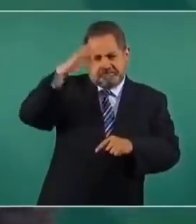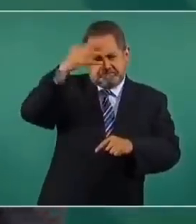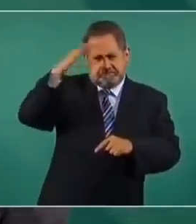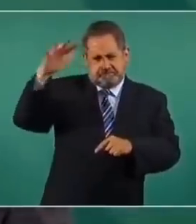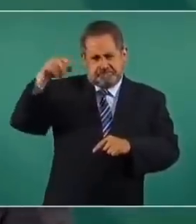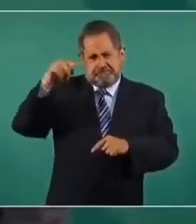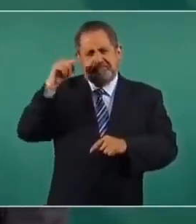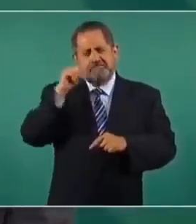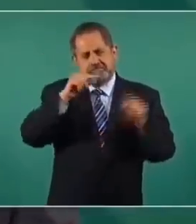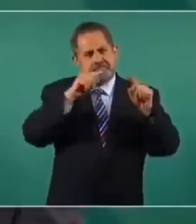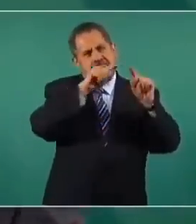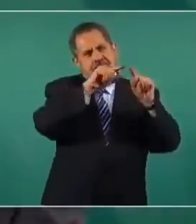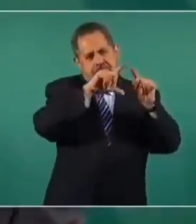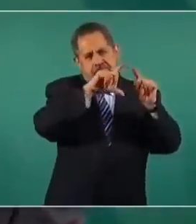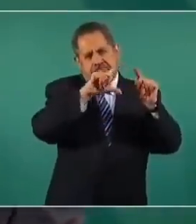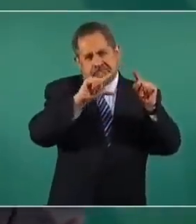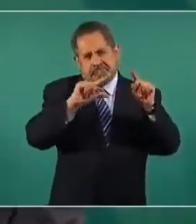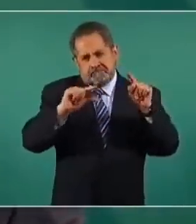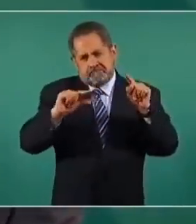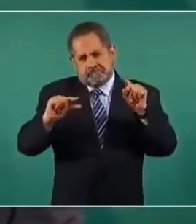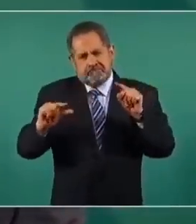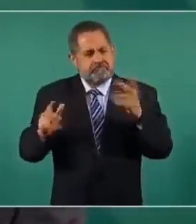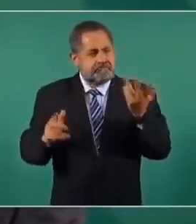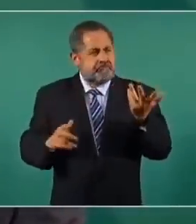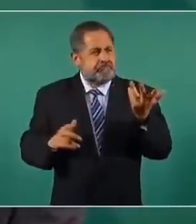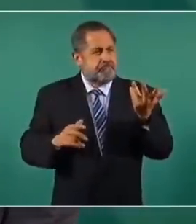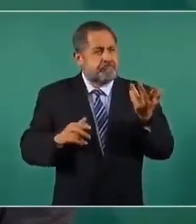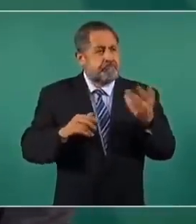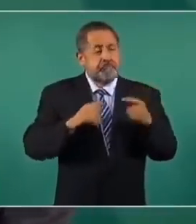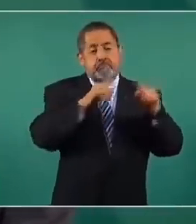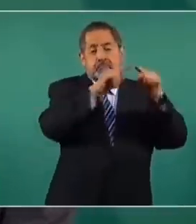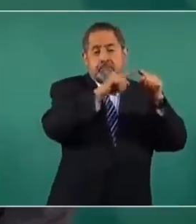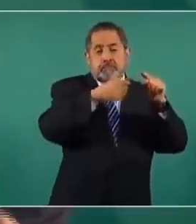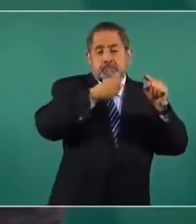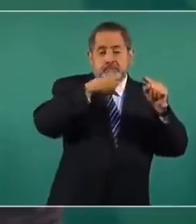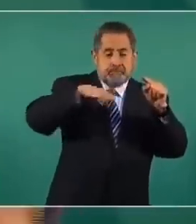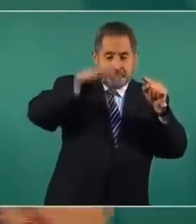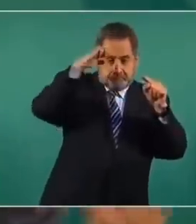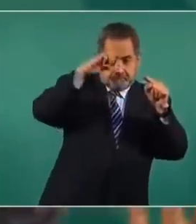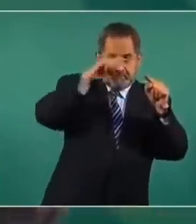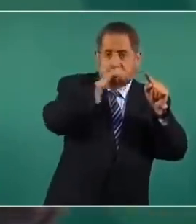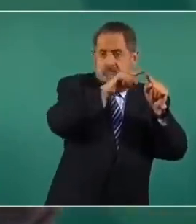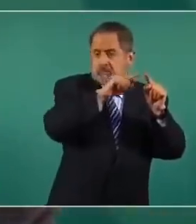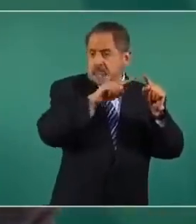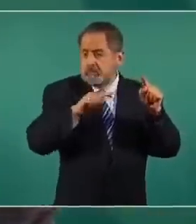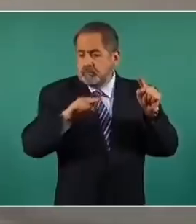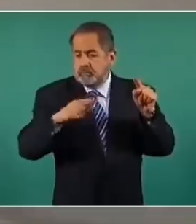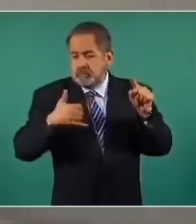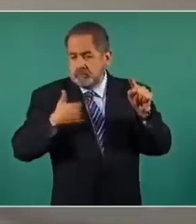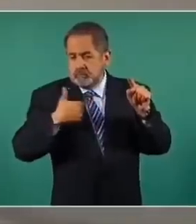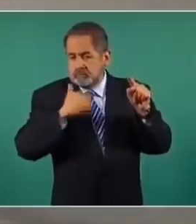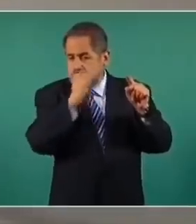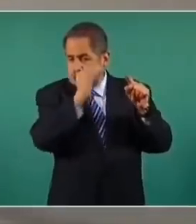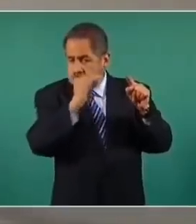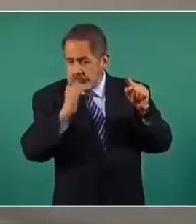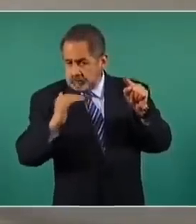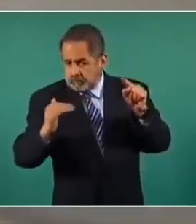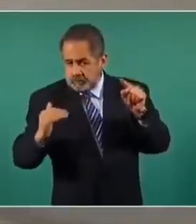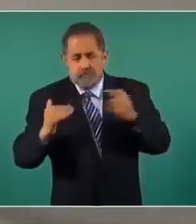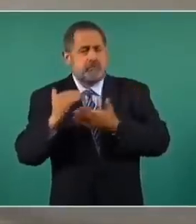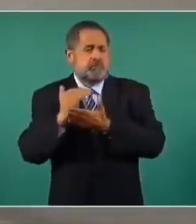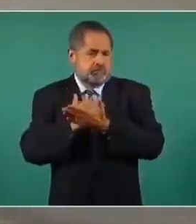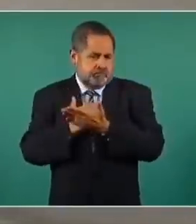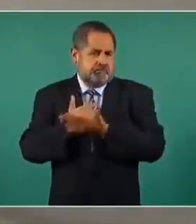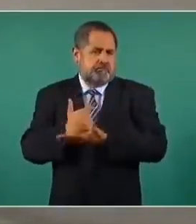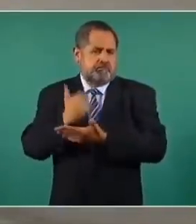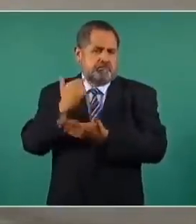escala donde el riesgo va disminuyendo progresivamente para edades menores. Entonces, si